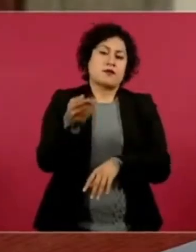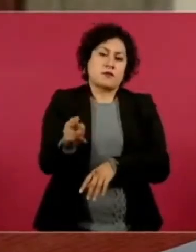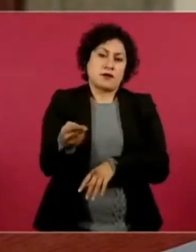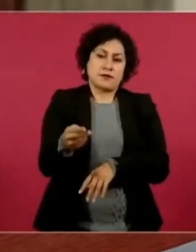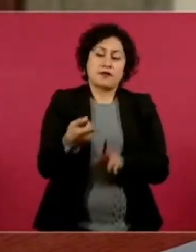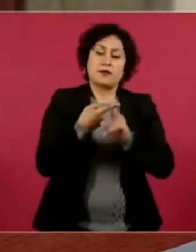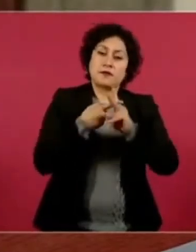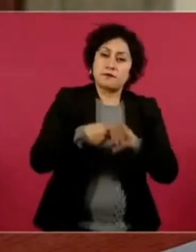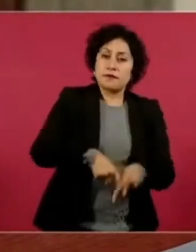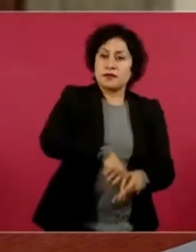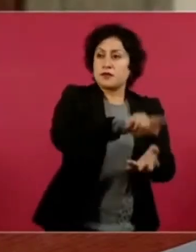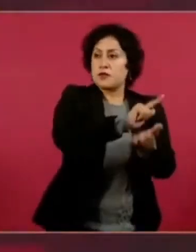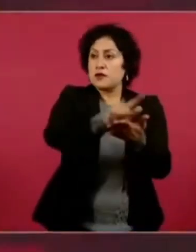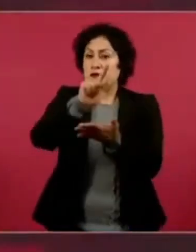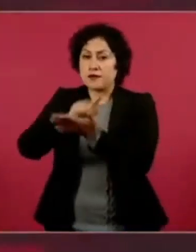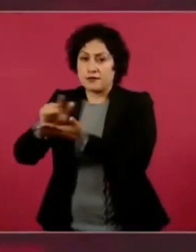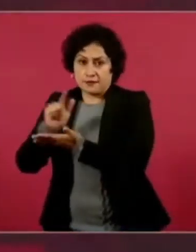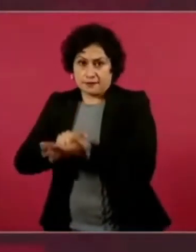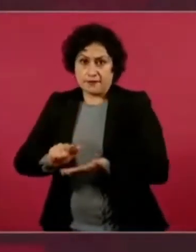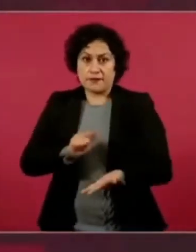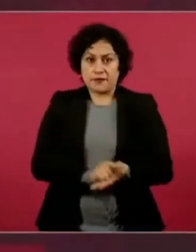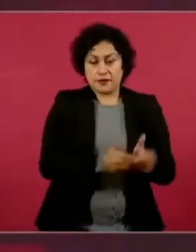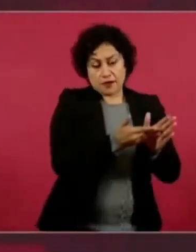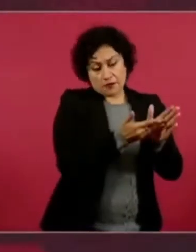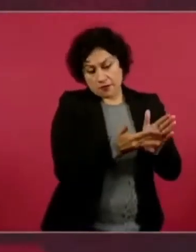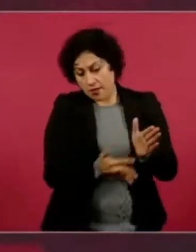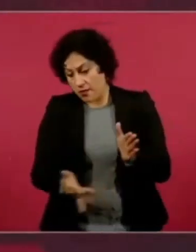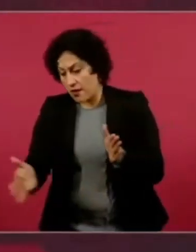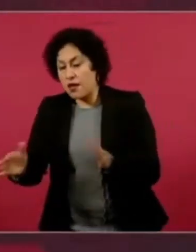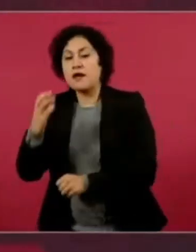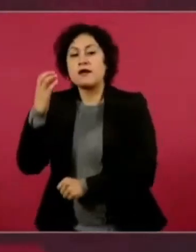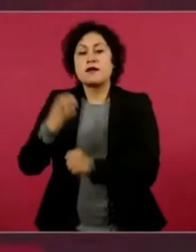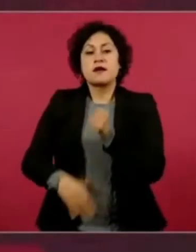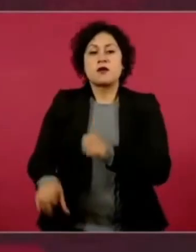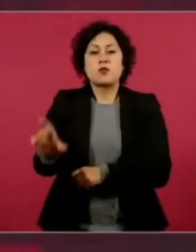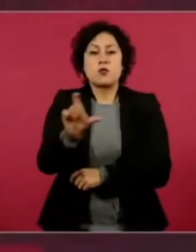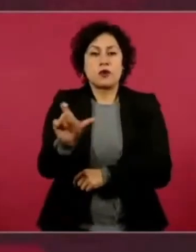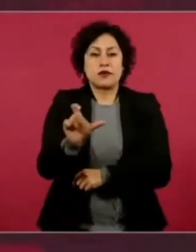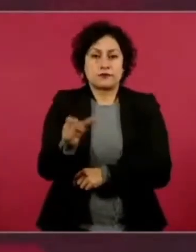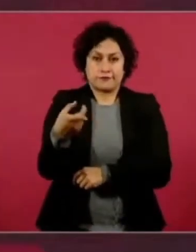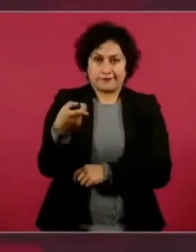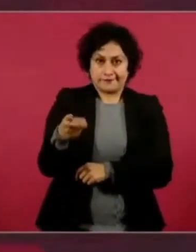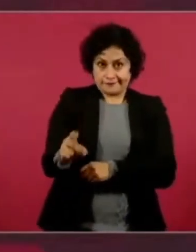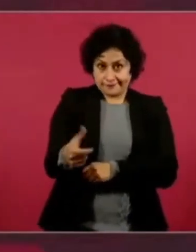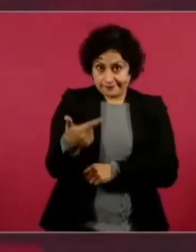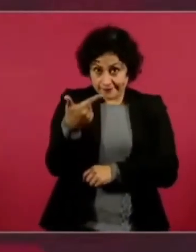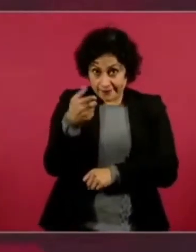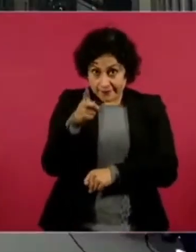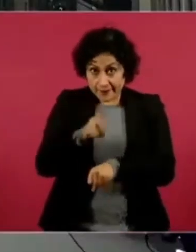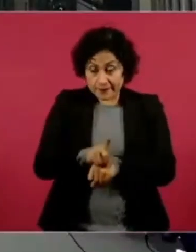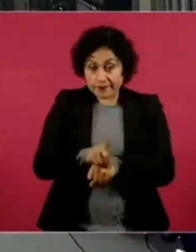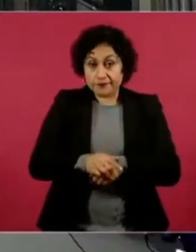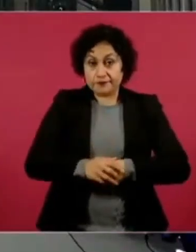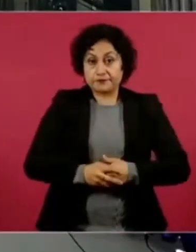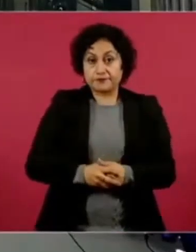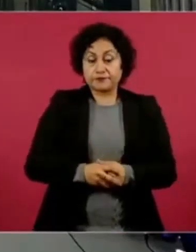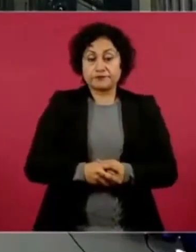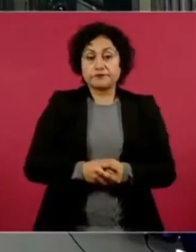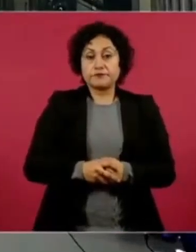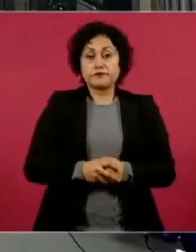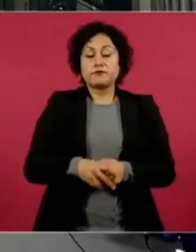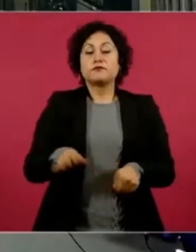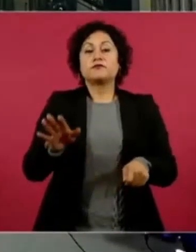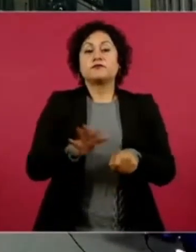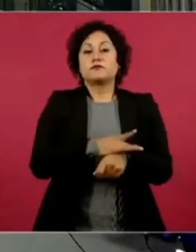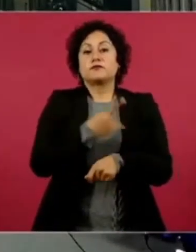y vamos a terminar el 7 de diciembre, porque son un